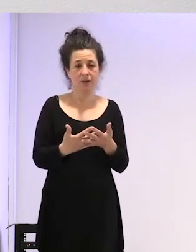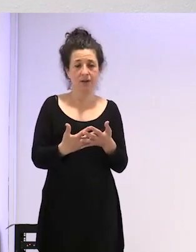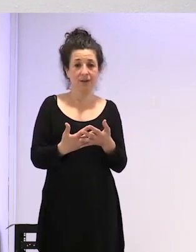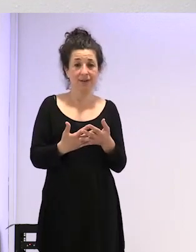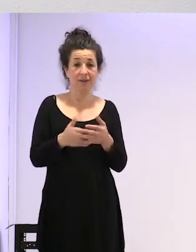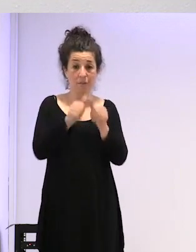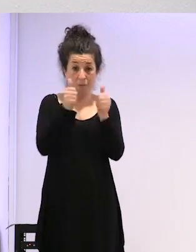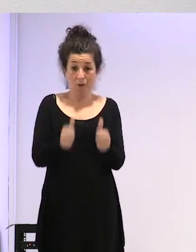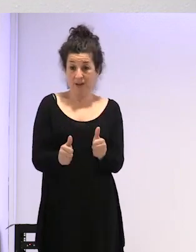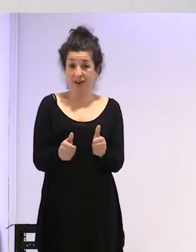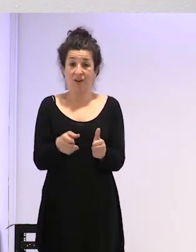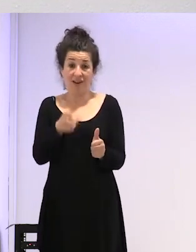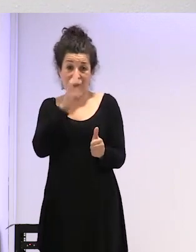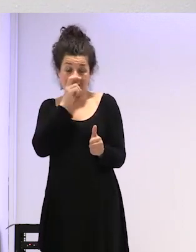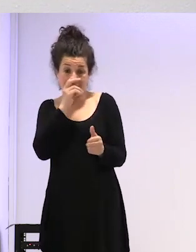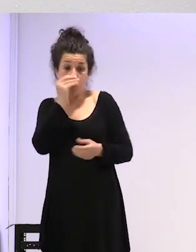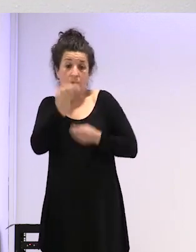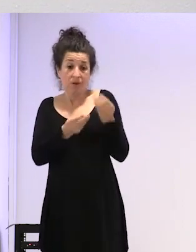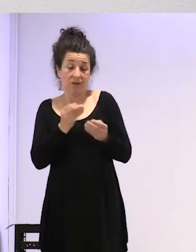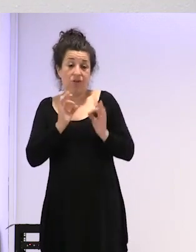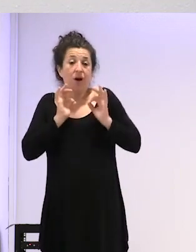este modelo digamos esto sería un poco